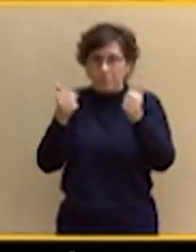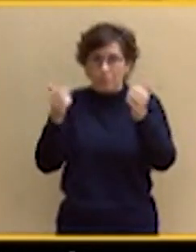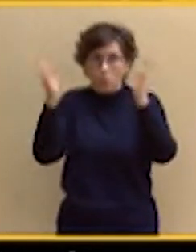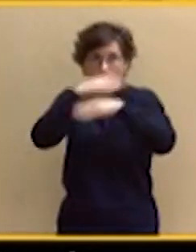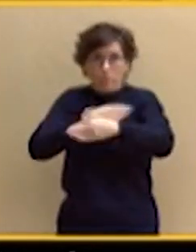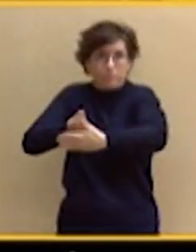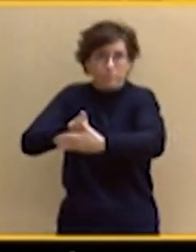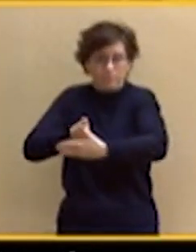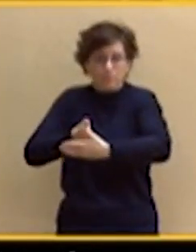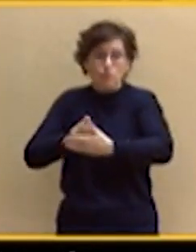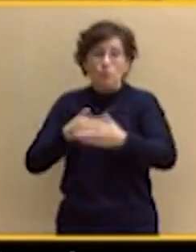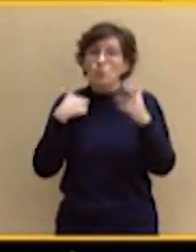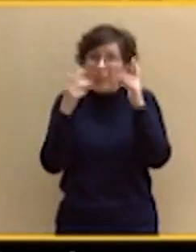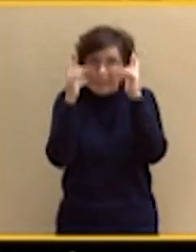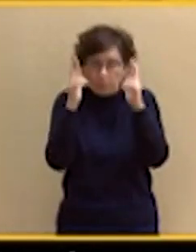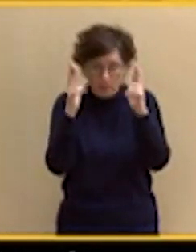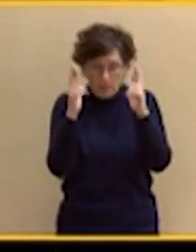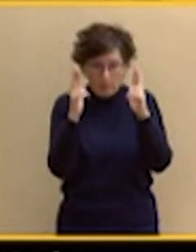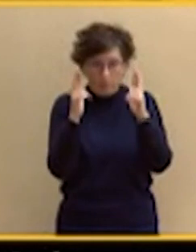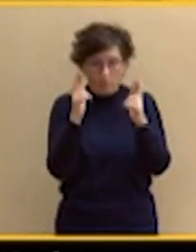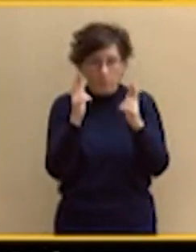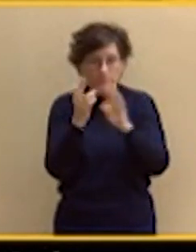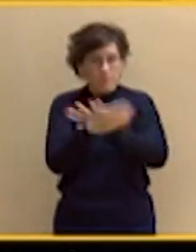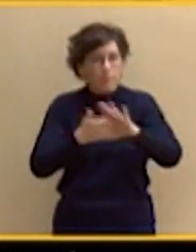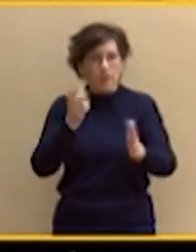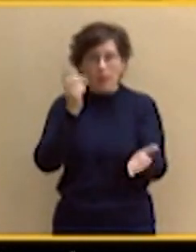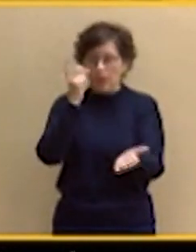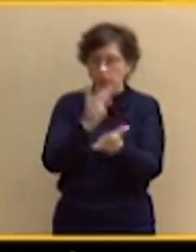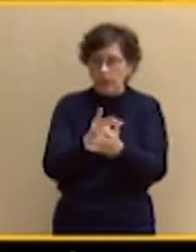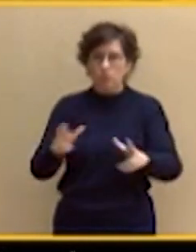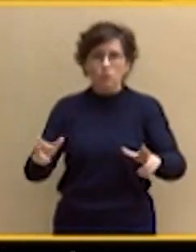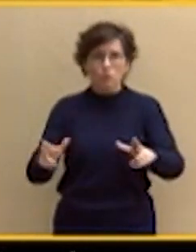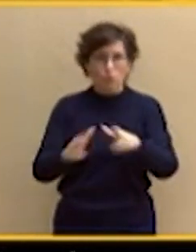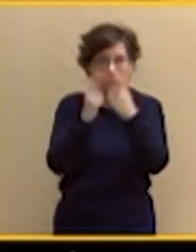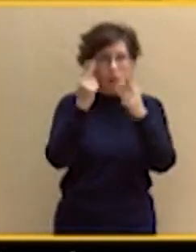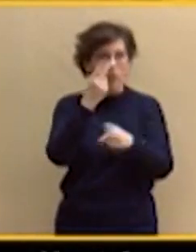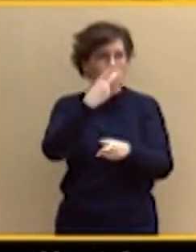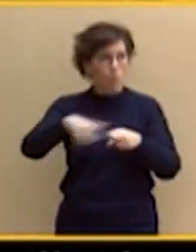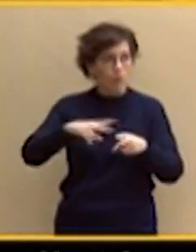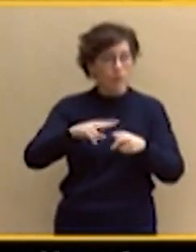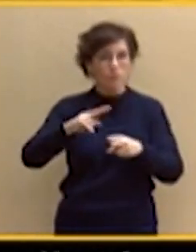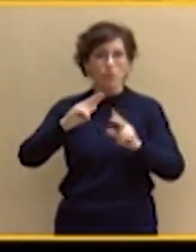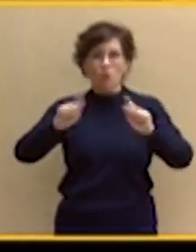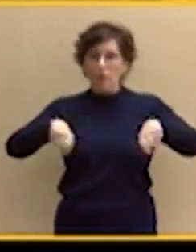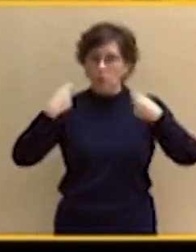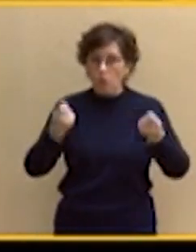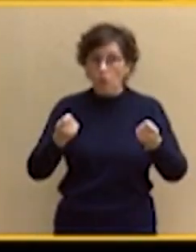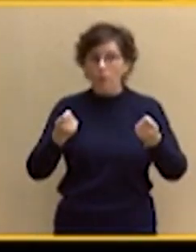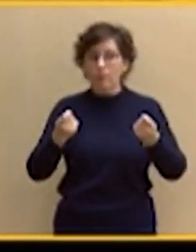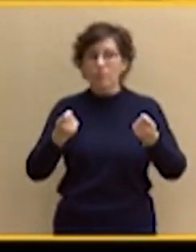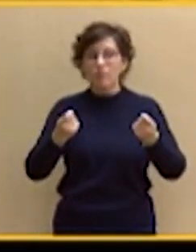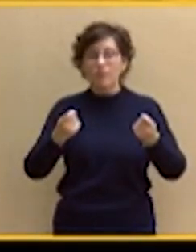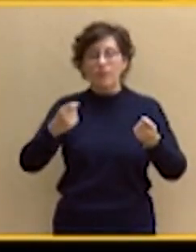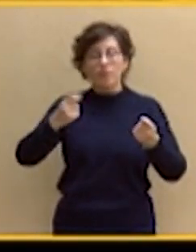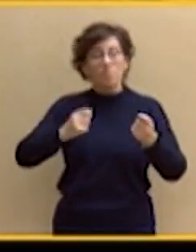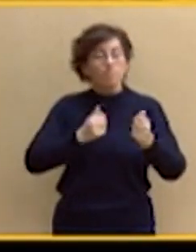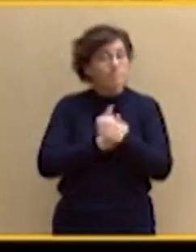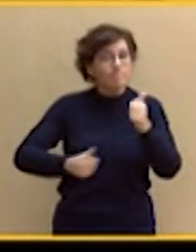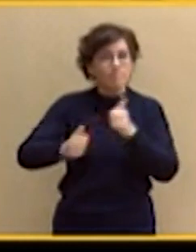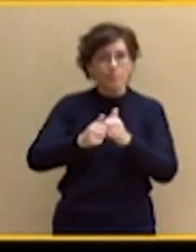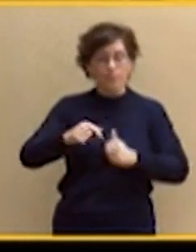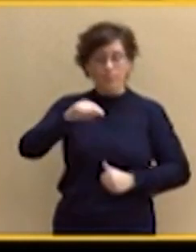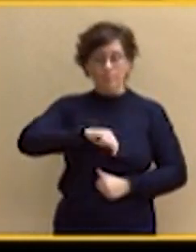todos los retos que hemos planteado, sociales, ecológicos, políticos, haya un espíritu democrático. Y ese espíritu democrático está muy bien